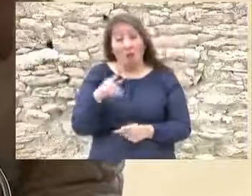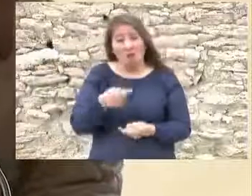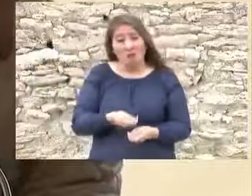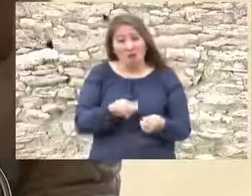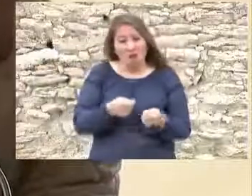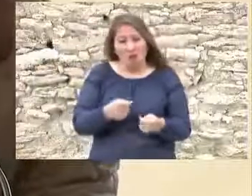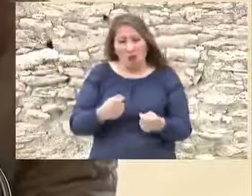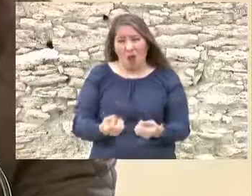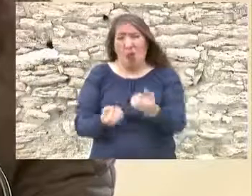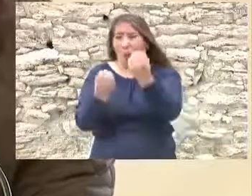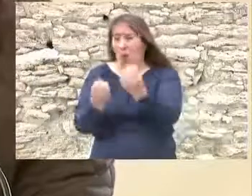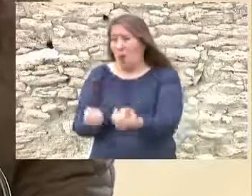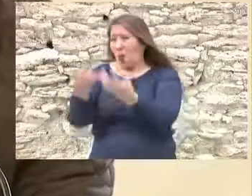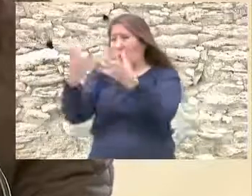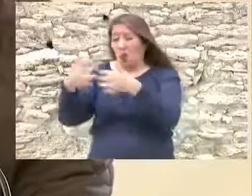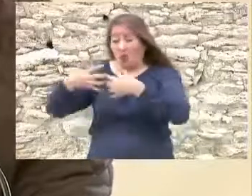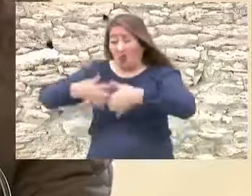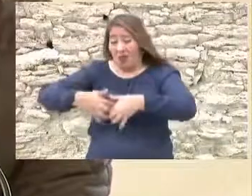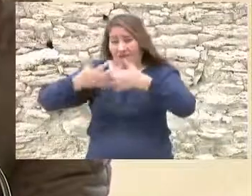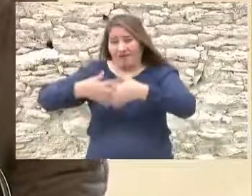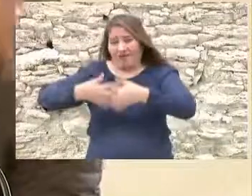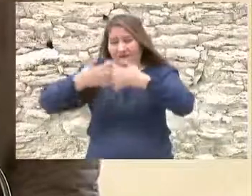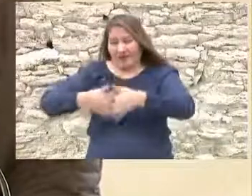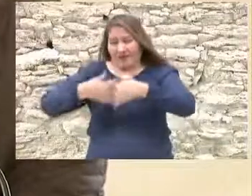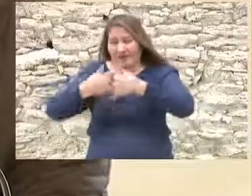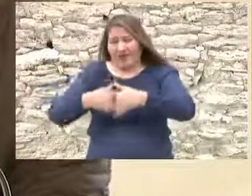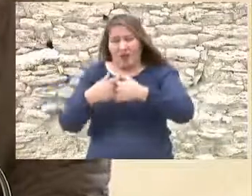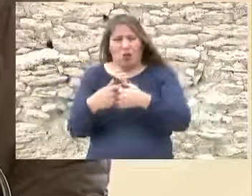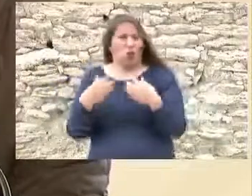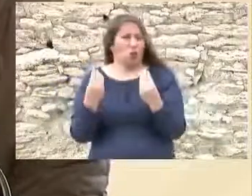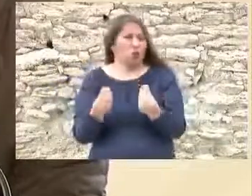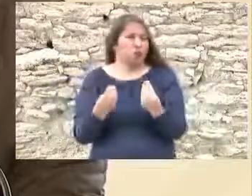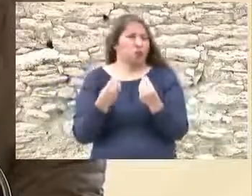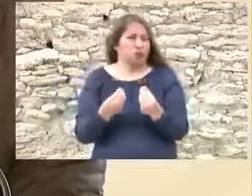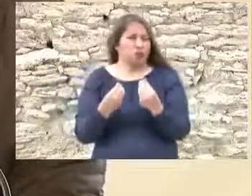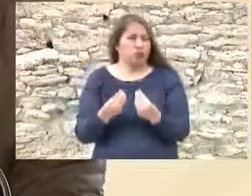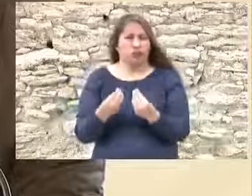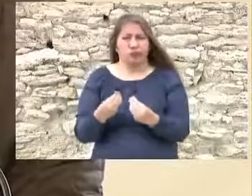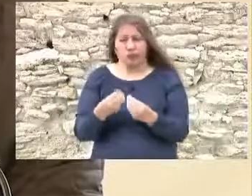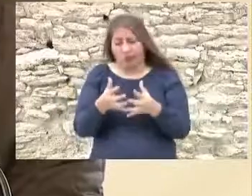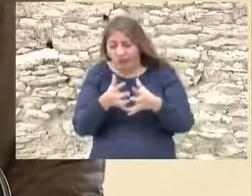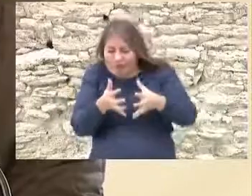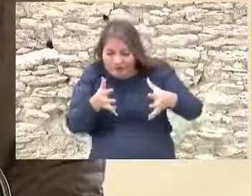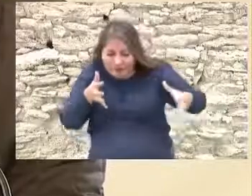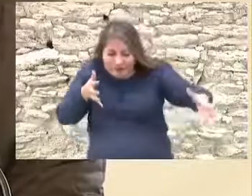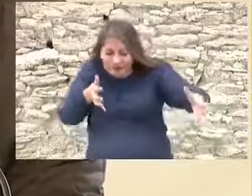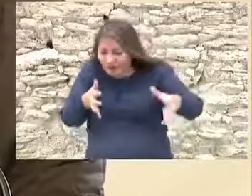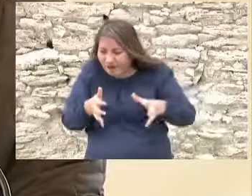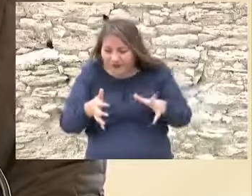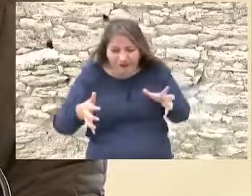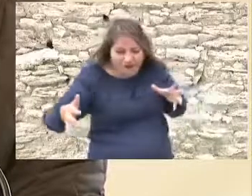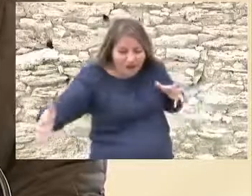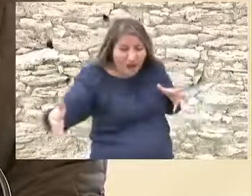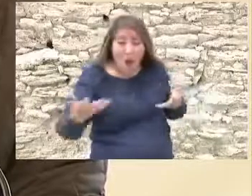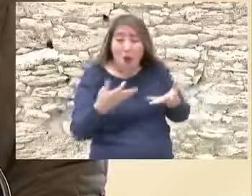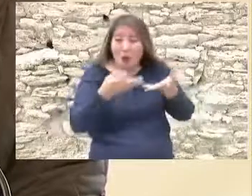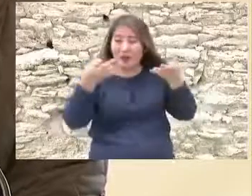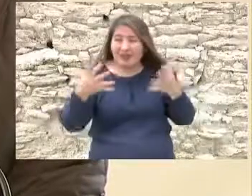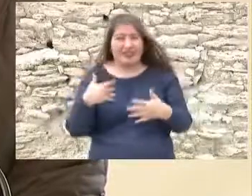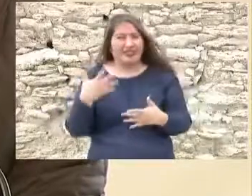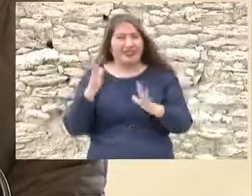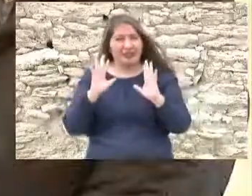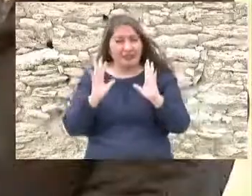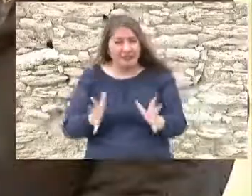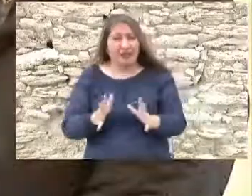petroleras extranjeras dominaban grandes extensiones del territorio nacional tenían